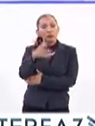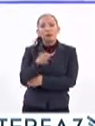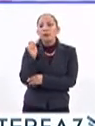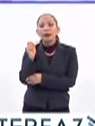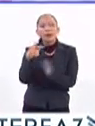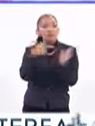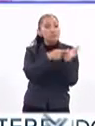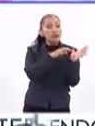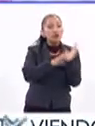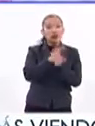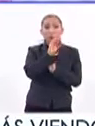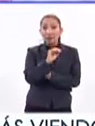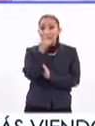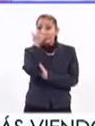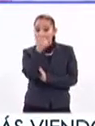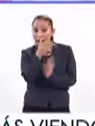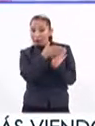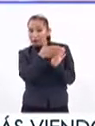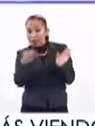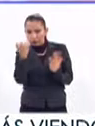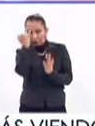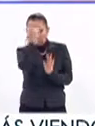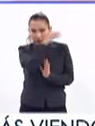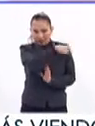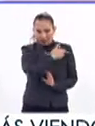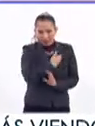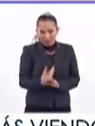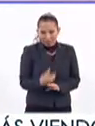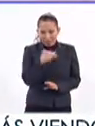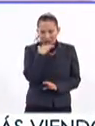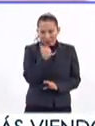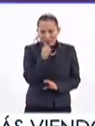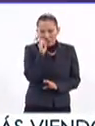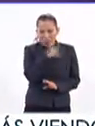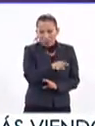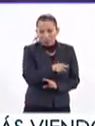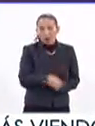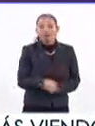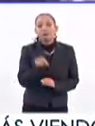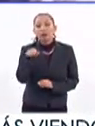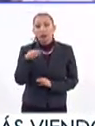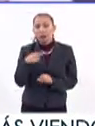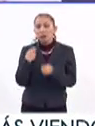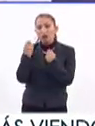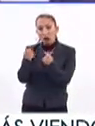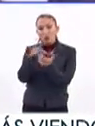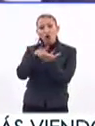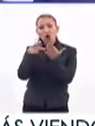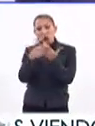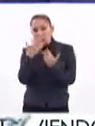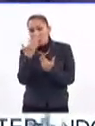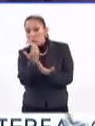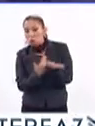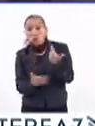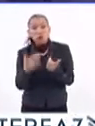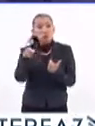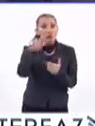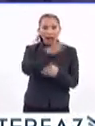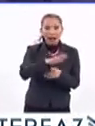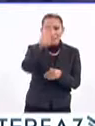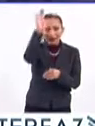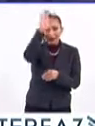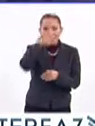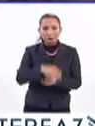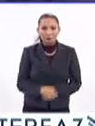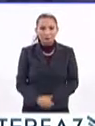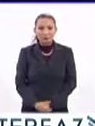que desde 1997, por iniciativa del presidente alemán, Roman Herzog, recompensa los proyectos más sobresalientes en estas áreas.